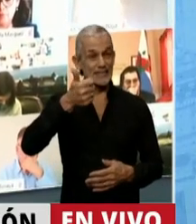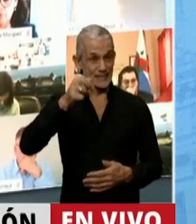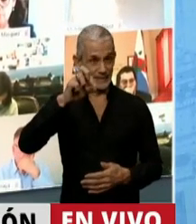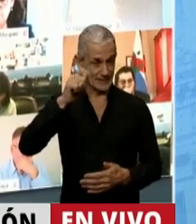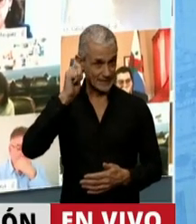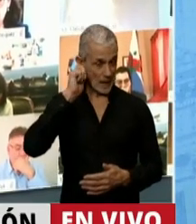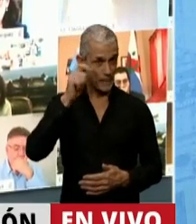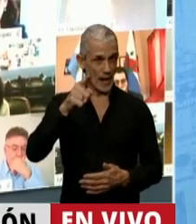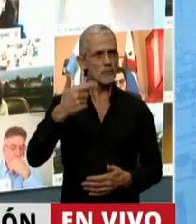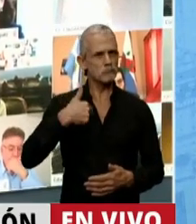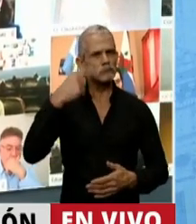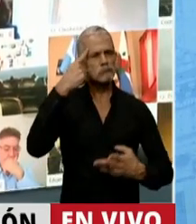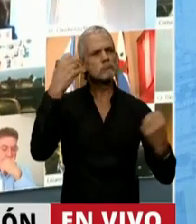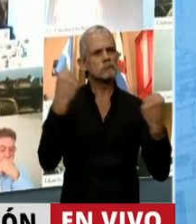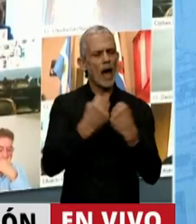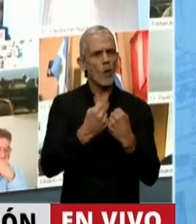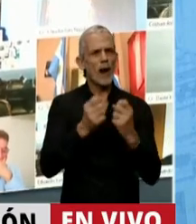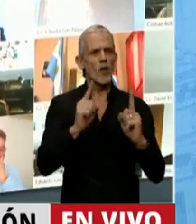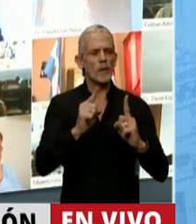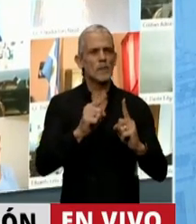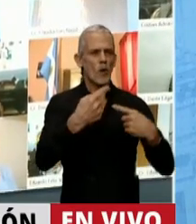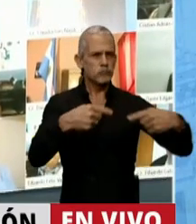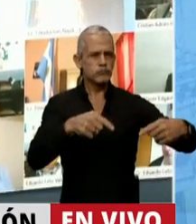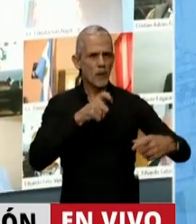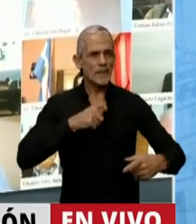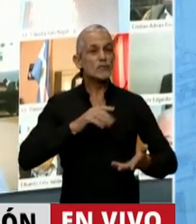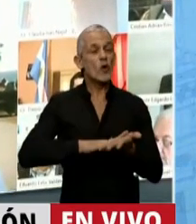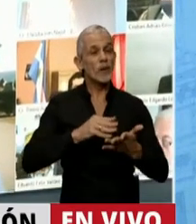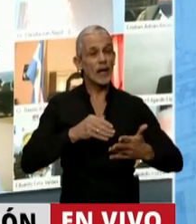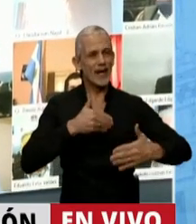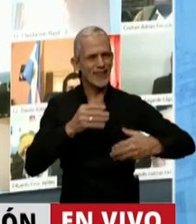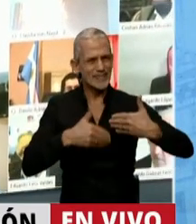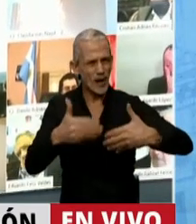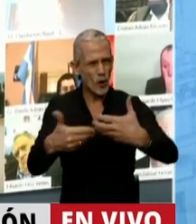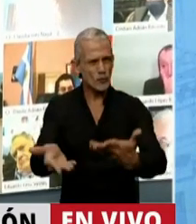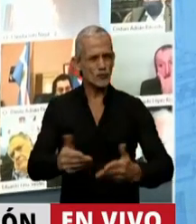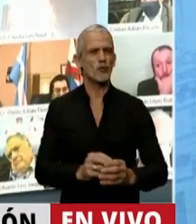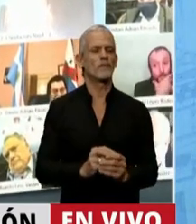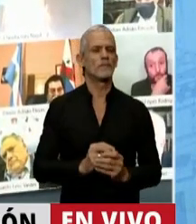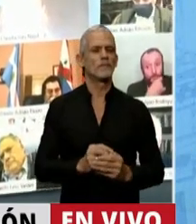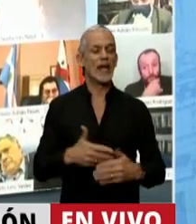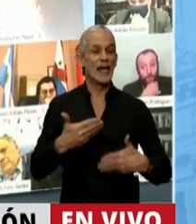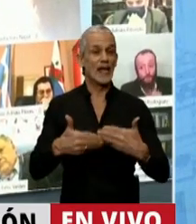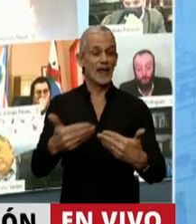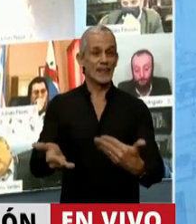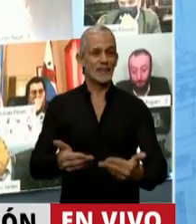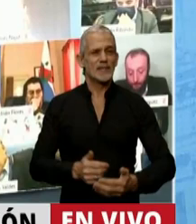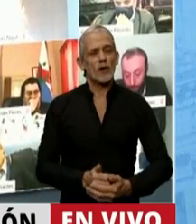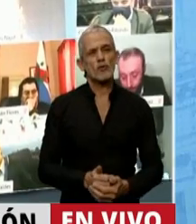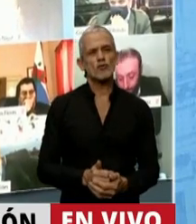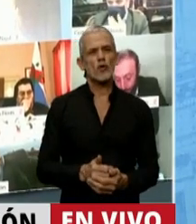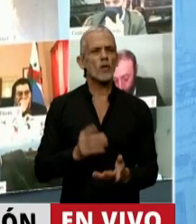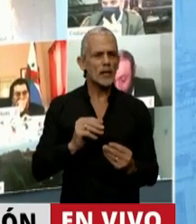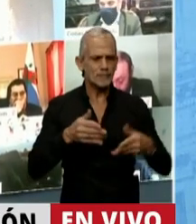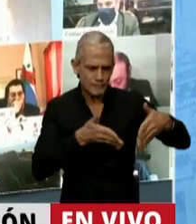Estoy muy de acuerdo con los planteos que ha hecho con respecto al desarrollo de la